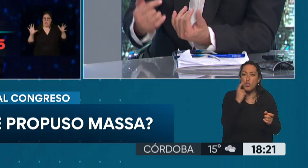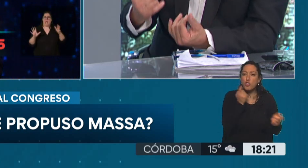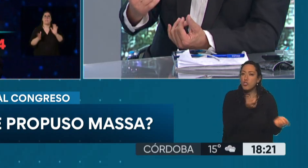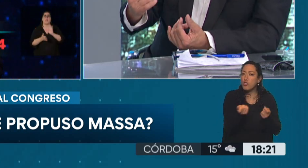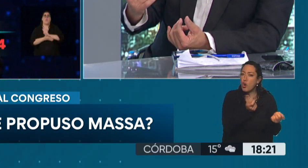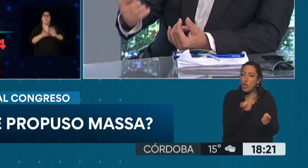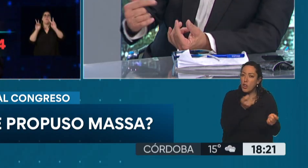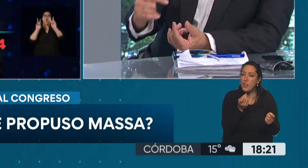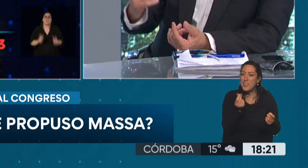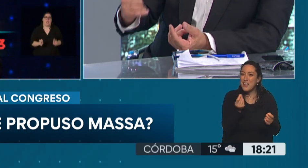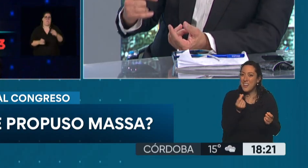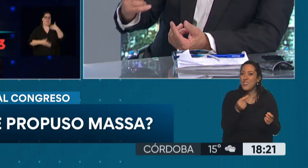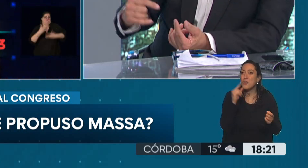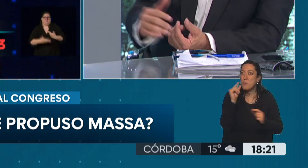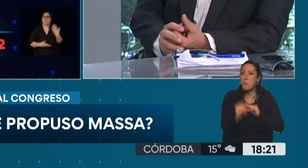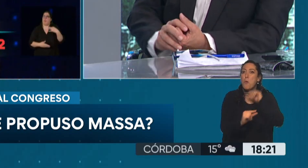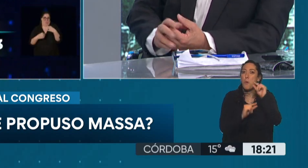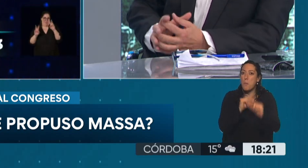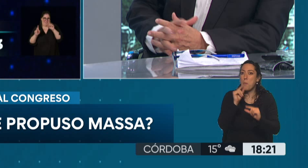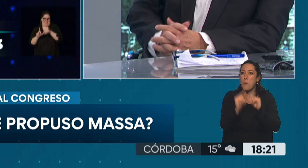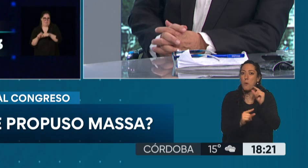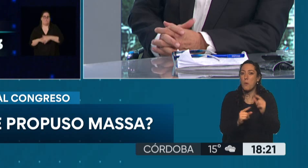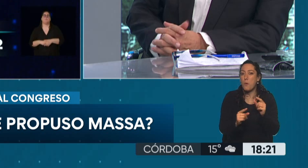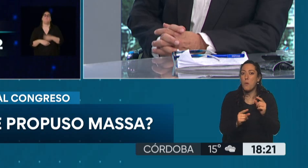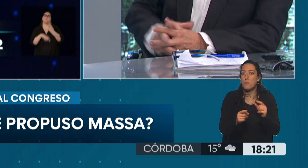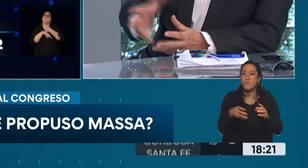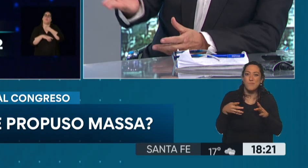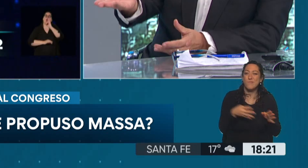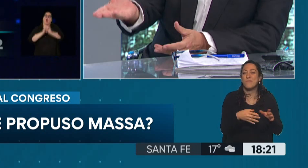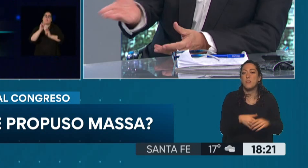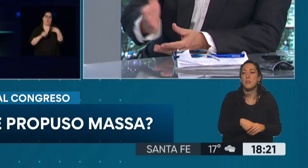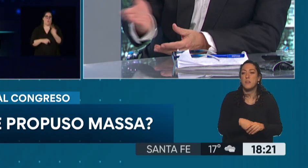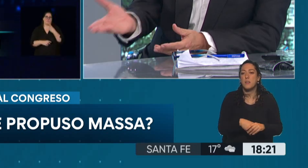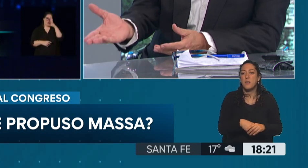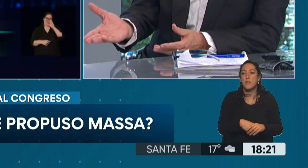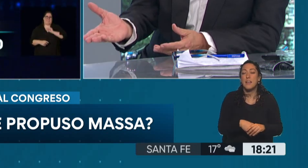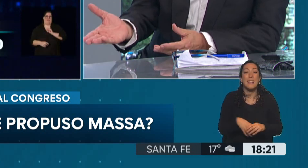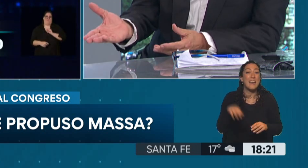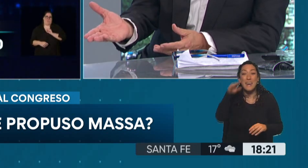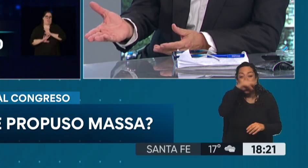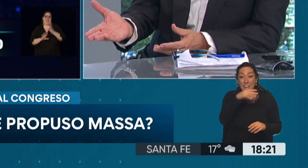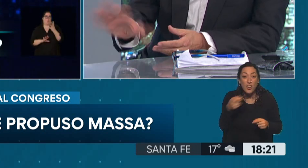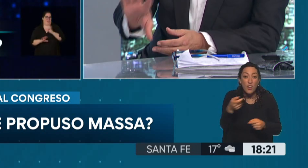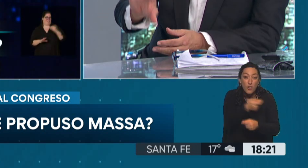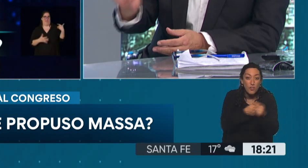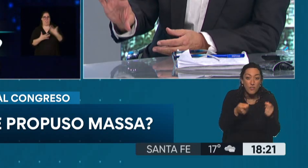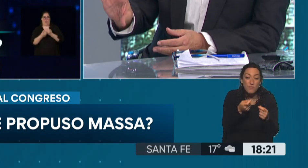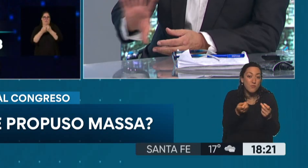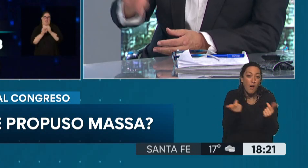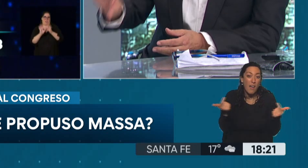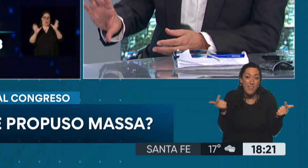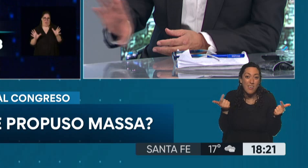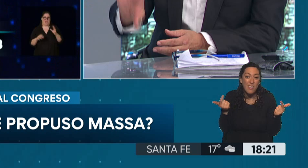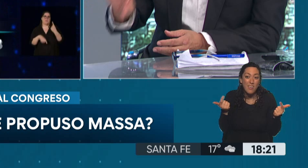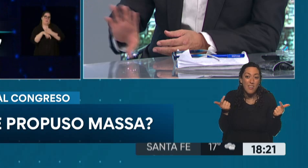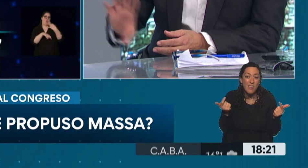dinero, con lo cual ahí empezás a combatir... Voy a comprar... No hay operaciones en negro, concretamente. Ah, de esas. Virtualmente,